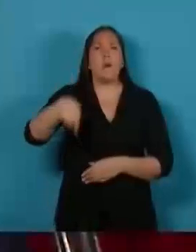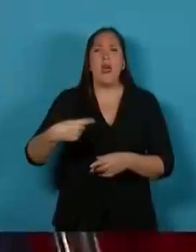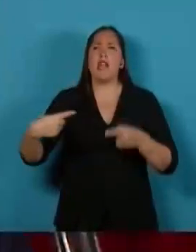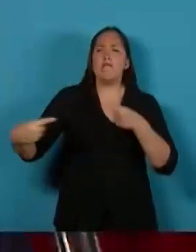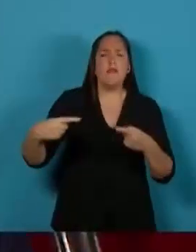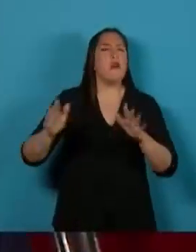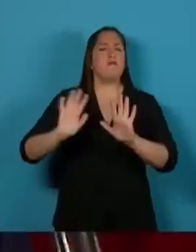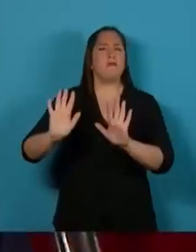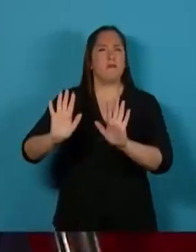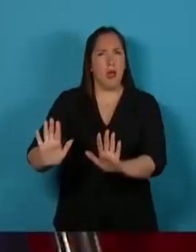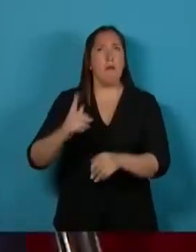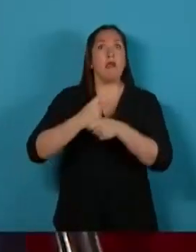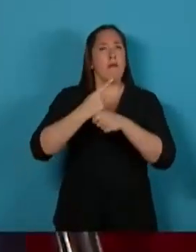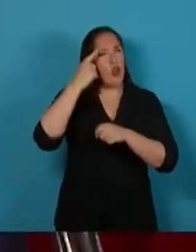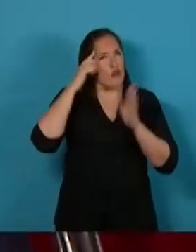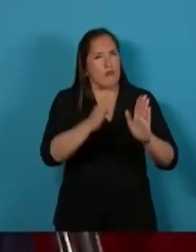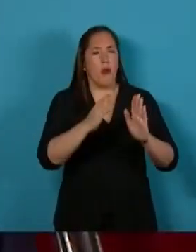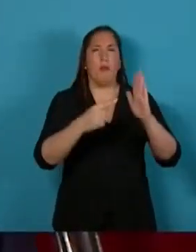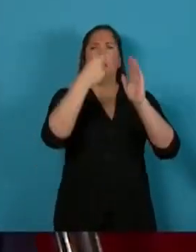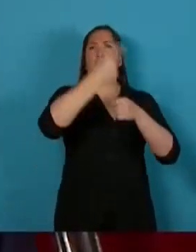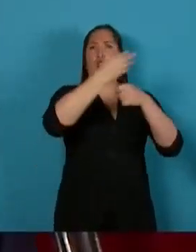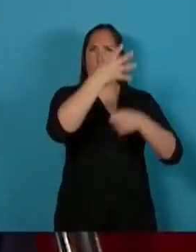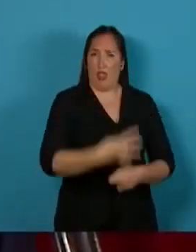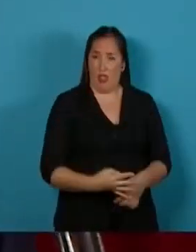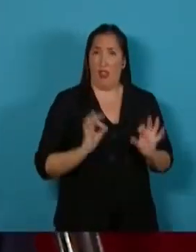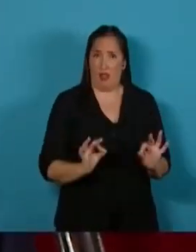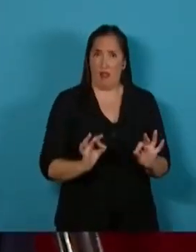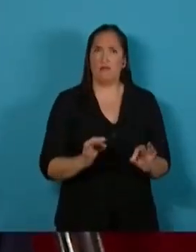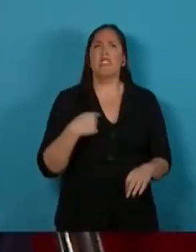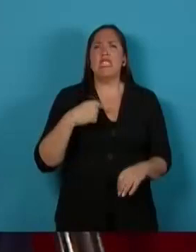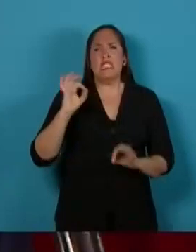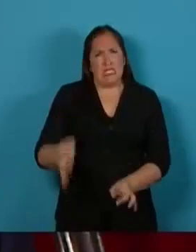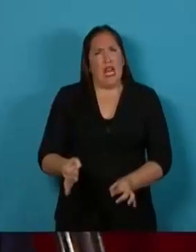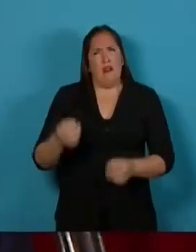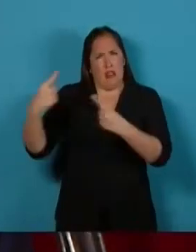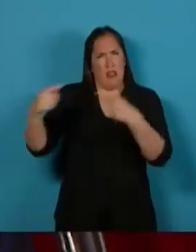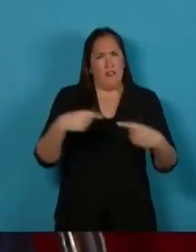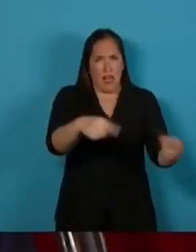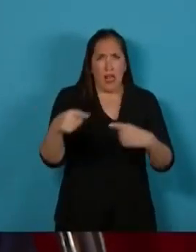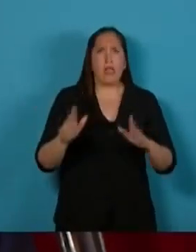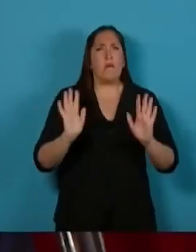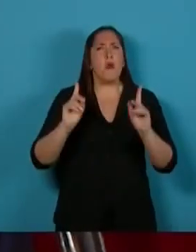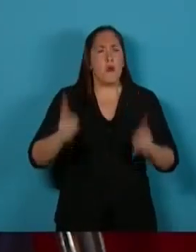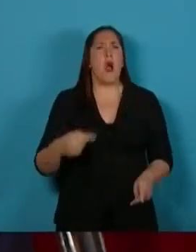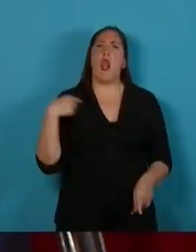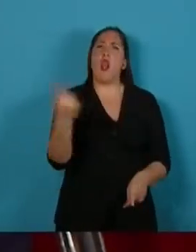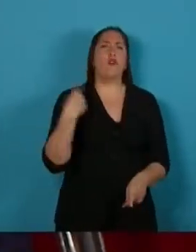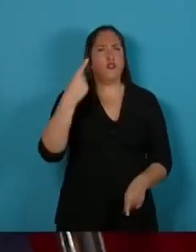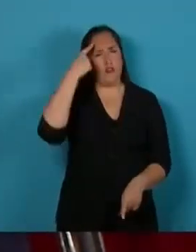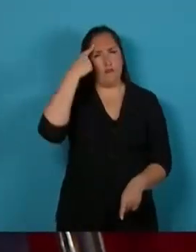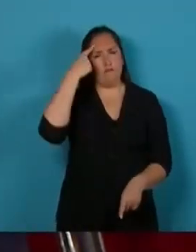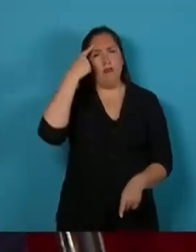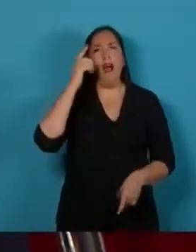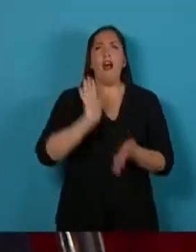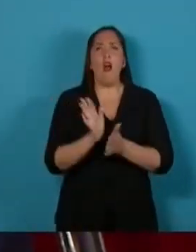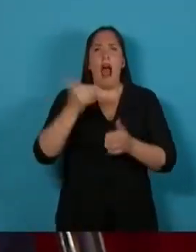Más allá de las diferencias, estoy seguro de que todos y todas coincidimos en que comenzar a superar el muro de las